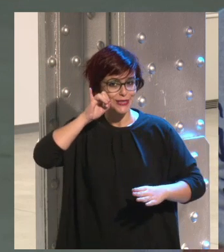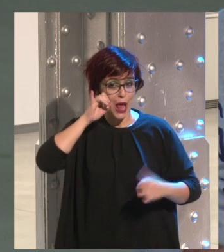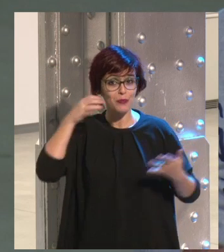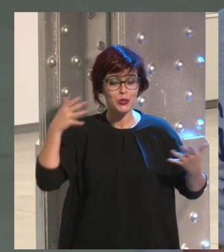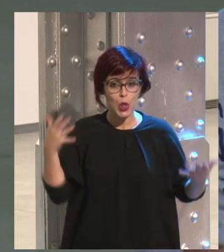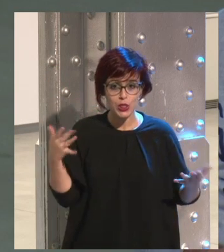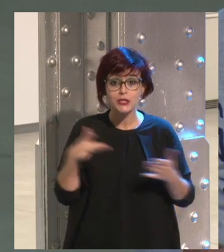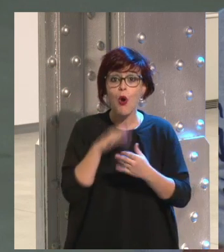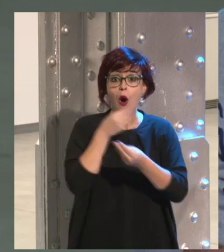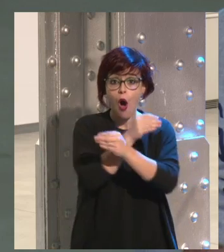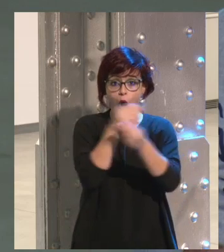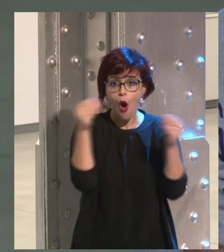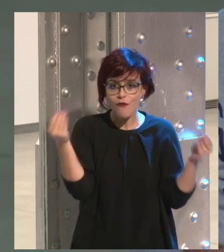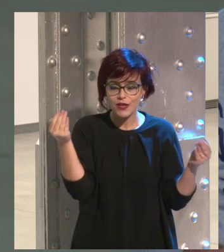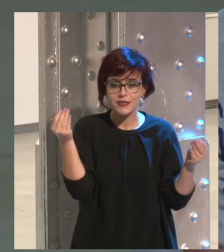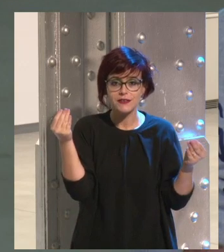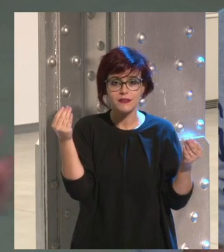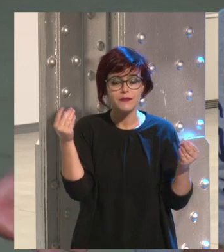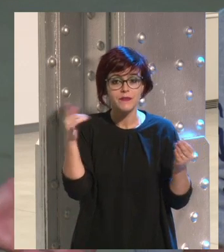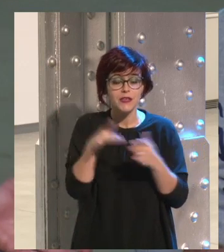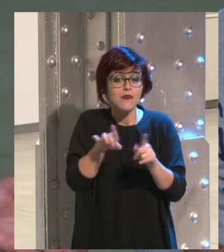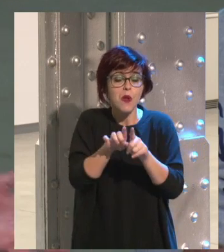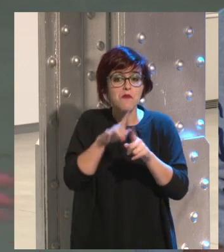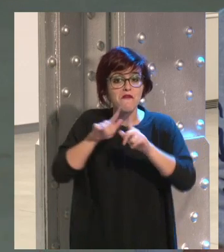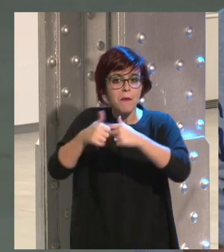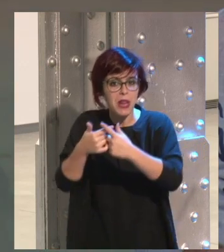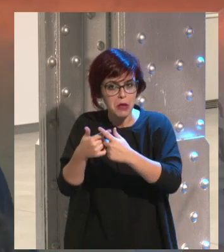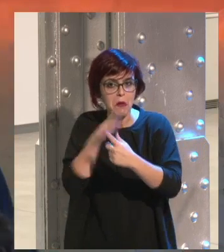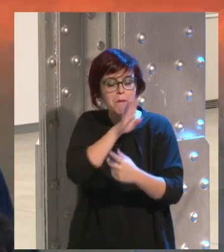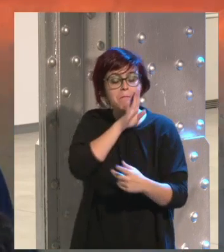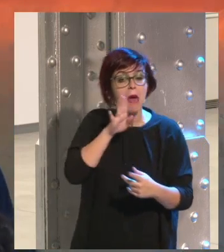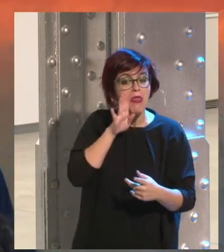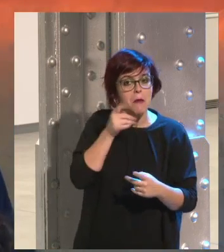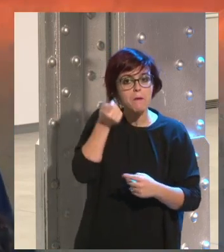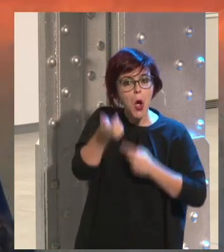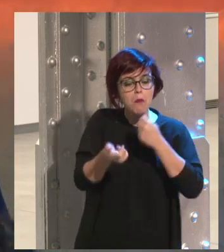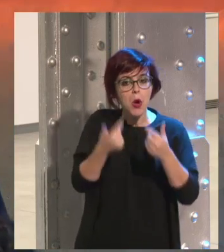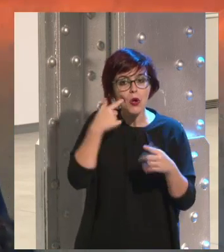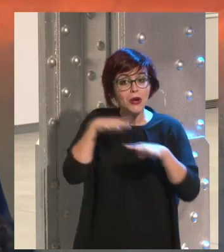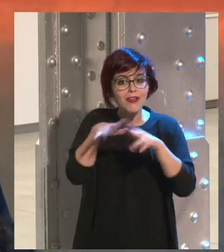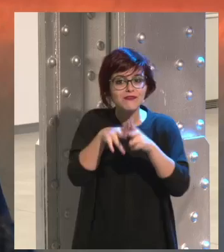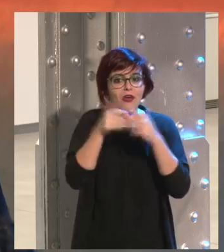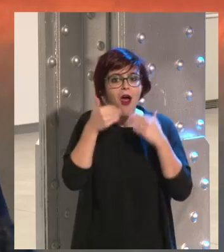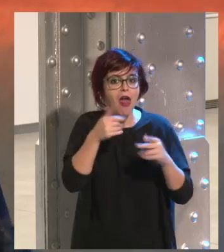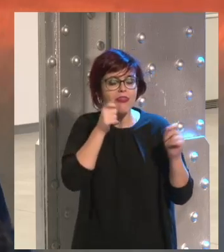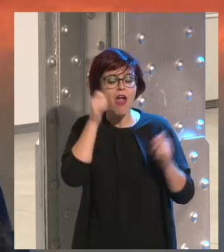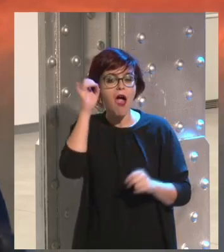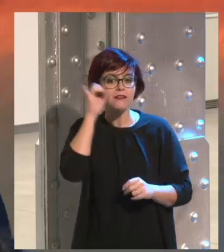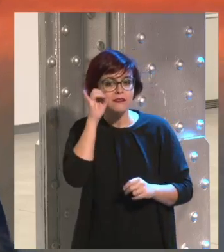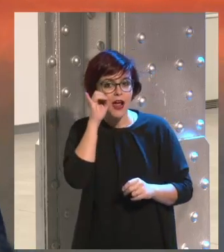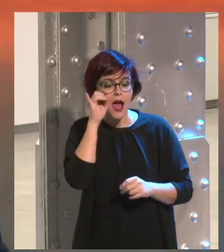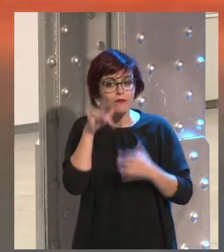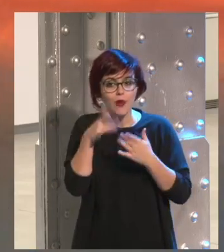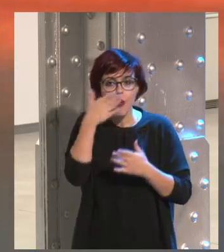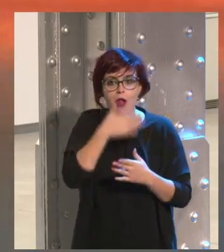Y curiosamente hay gente joven, gente, una madre familia que ha empezado a descubrir las redes sociales a través de Instagram, llevando a los